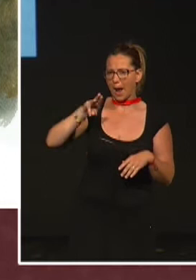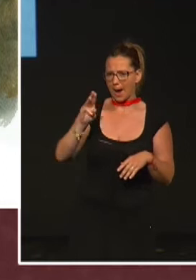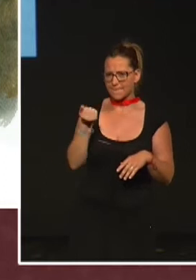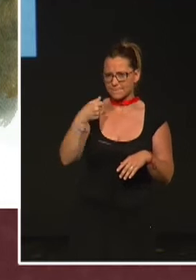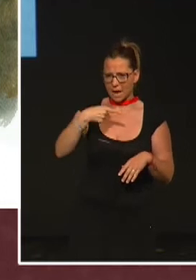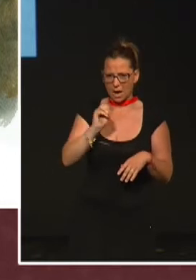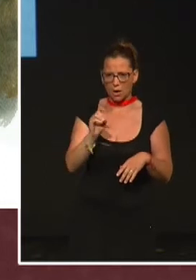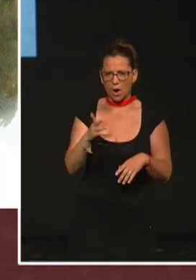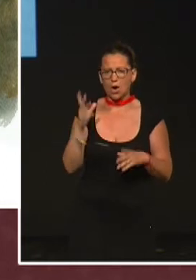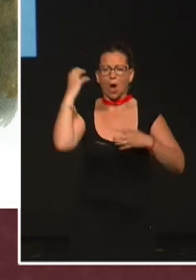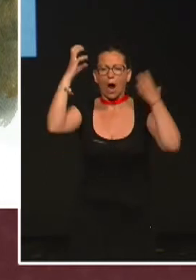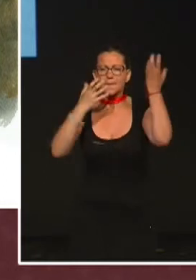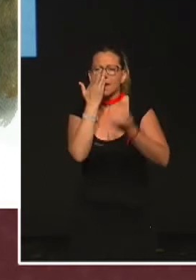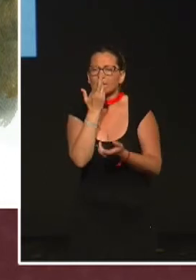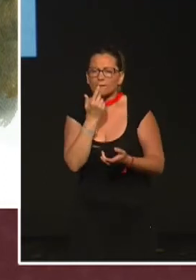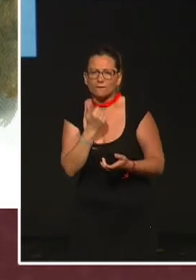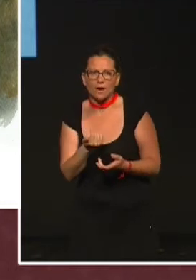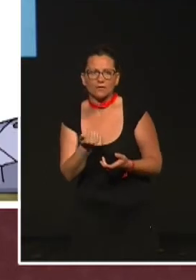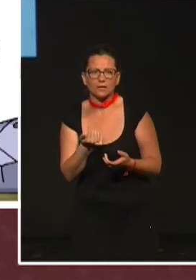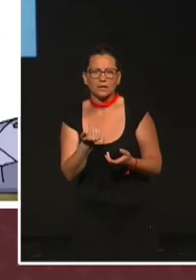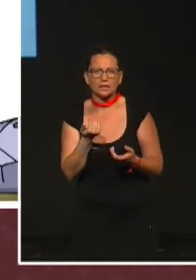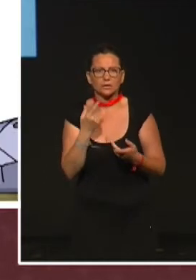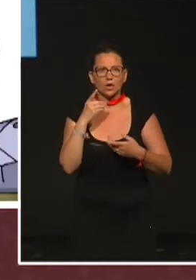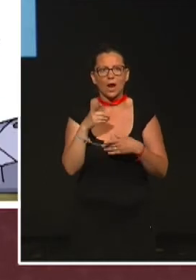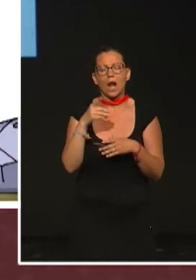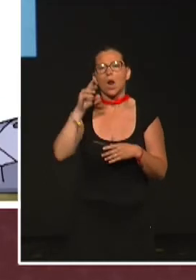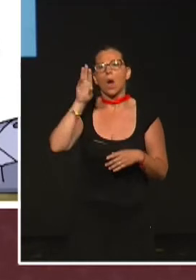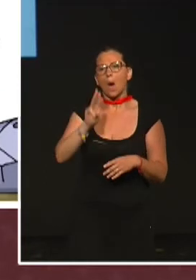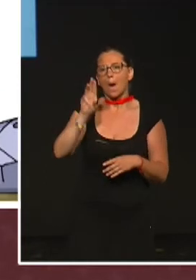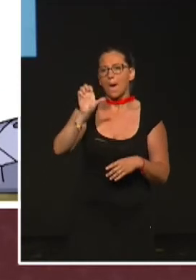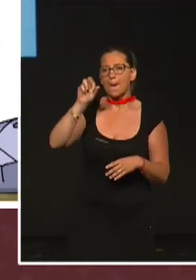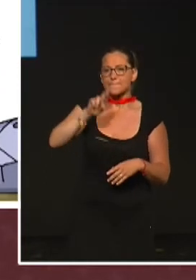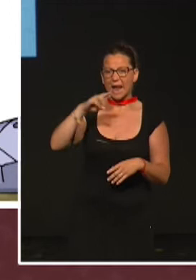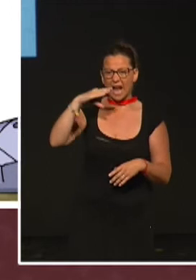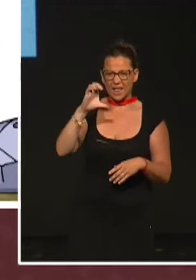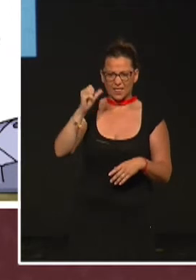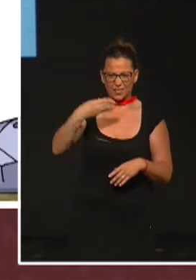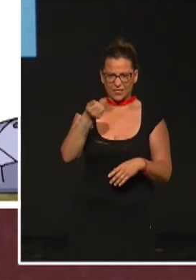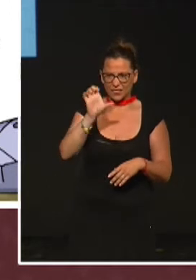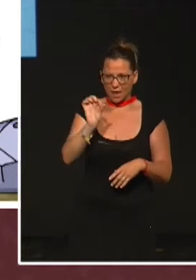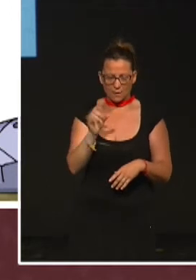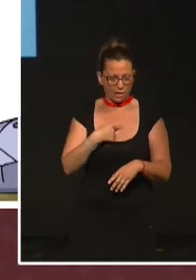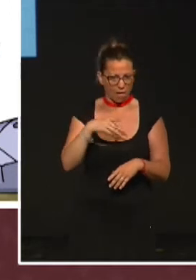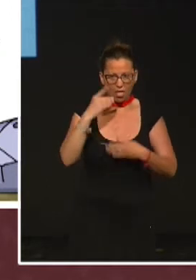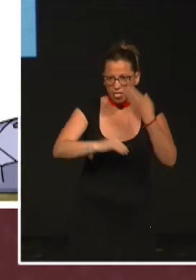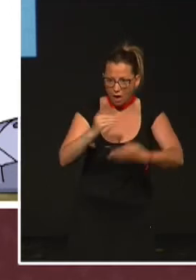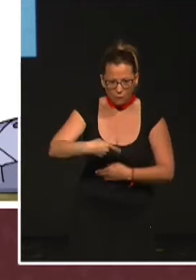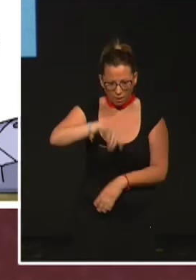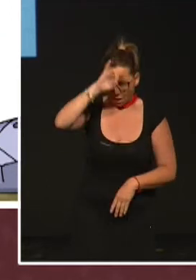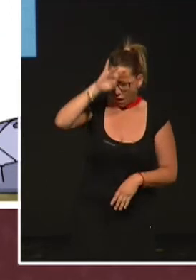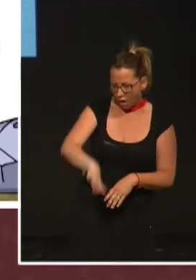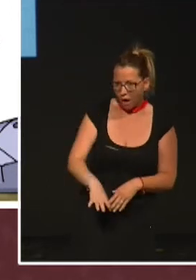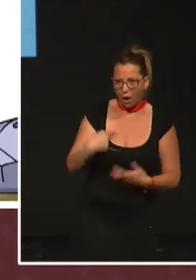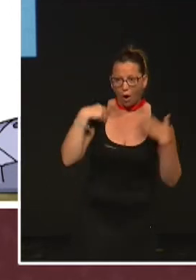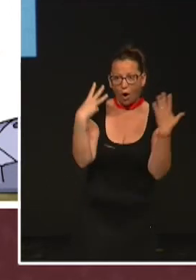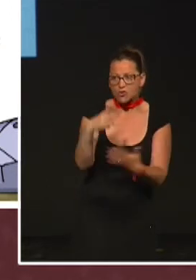sino que los animales favoritos de Darwin eran los cirrípedos, los percebes. Darwin estaba fascinado por los percebes. De hecho, pasó ocho